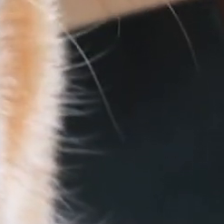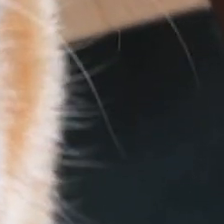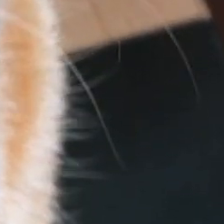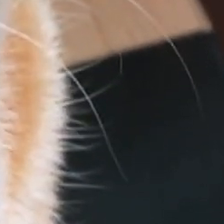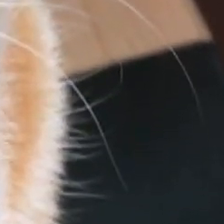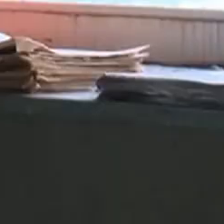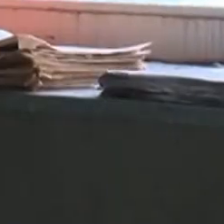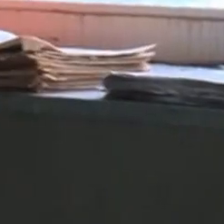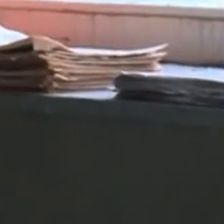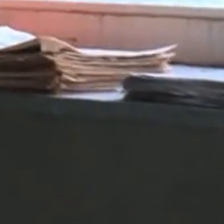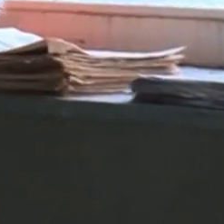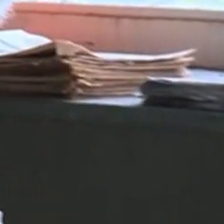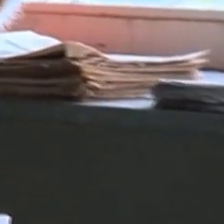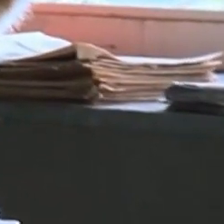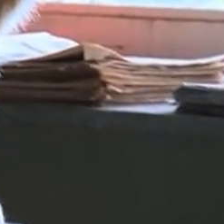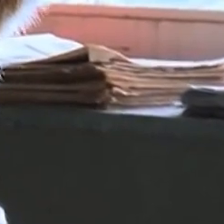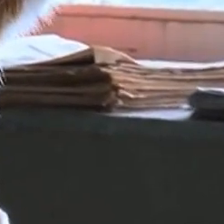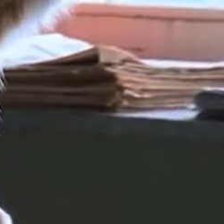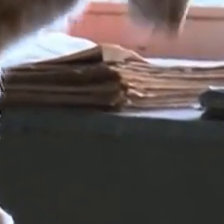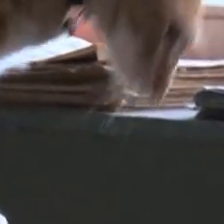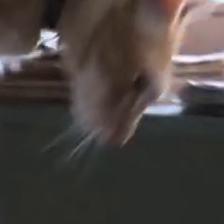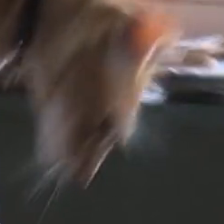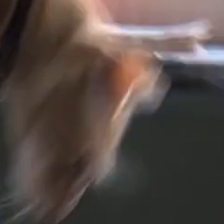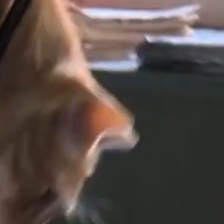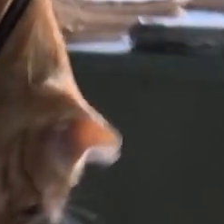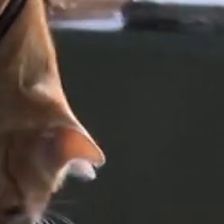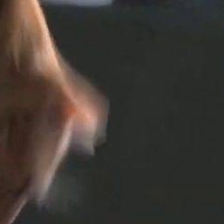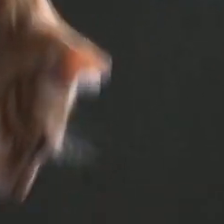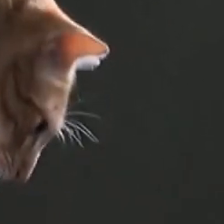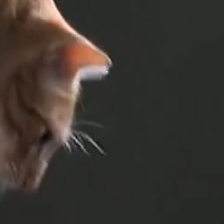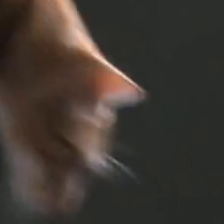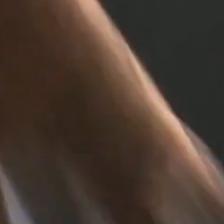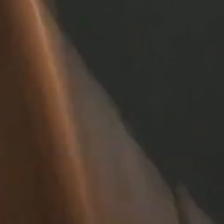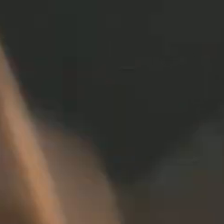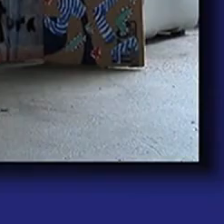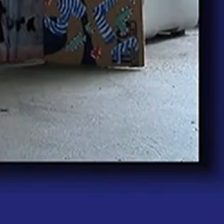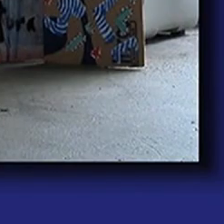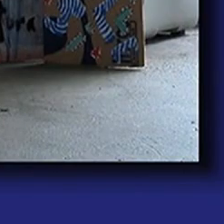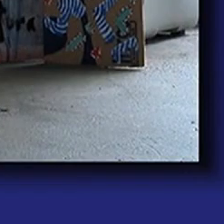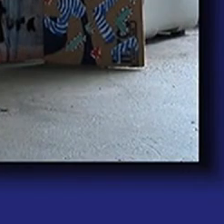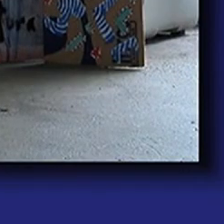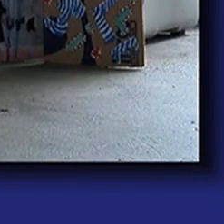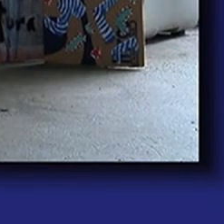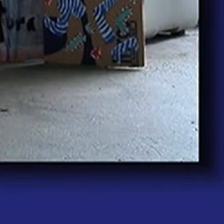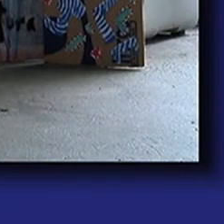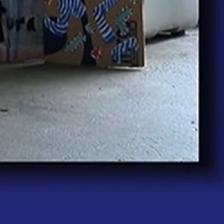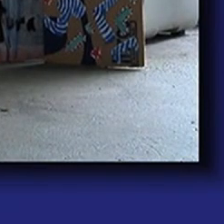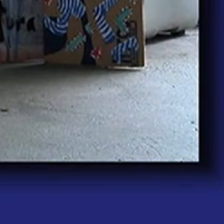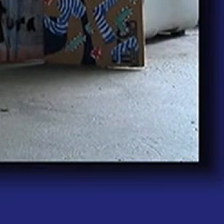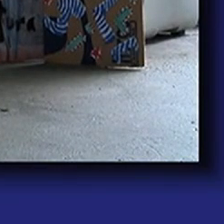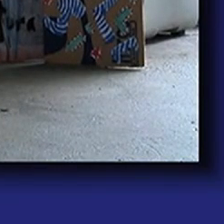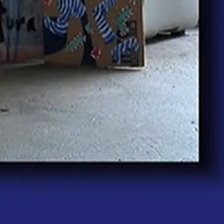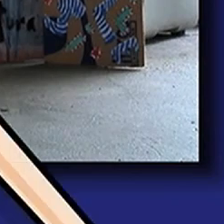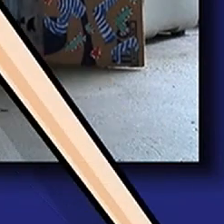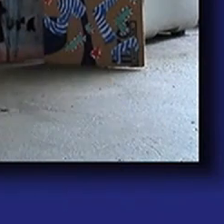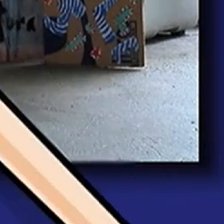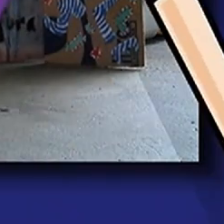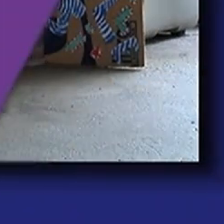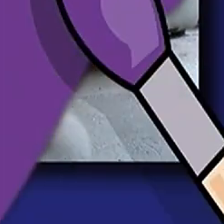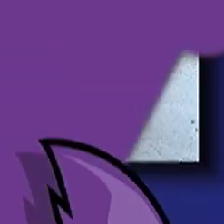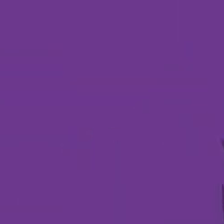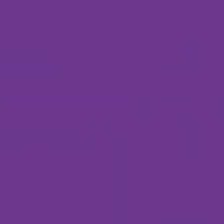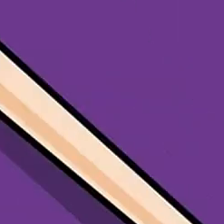imaginación. Te atreves. Yo sí, aunque solo soy un gato enamorado.